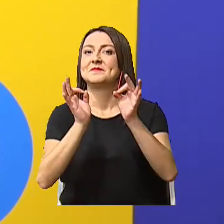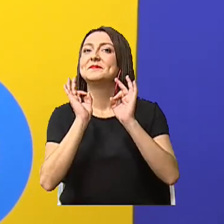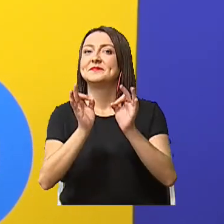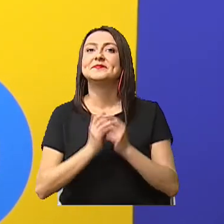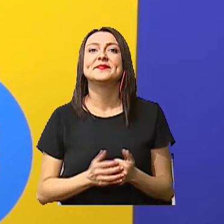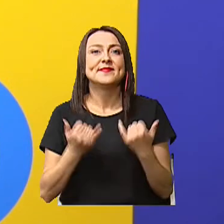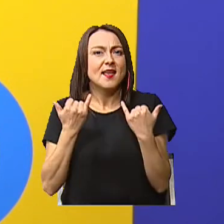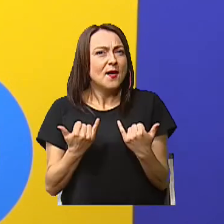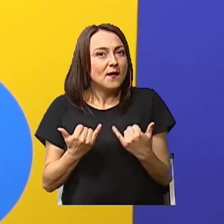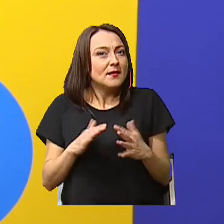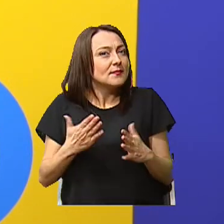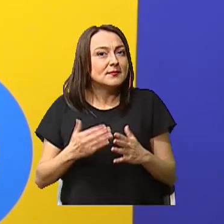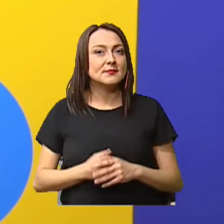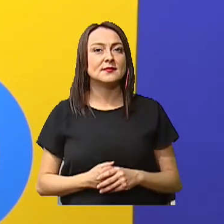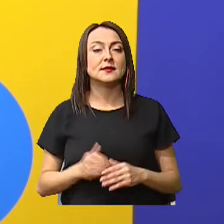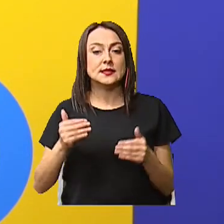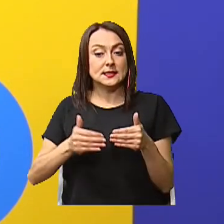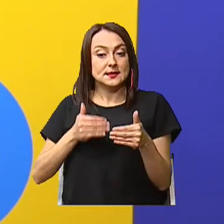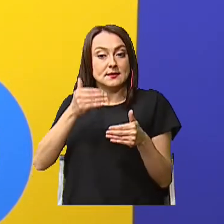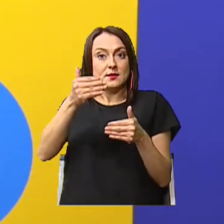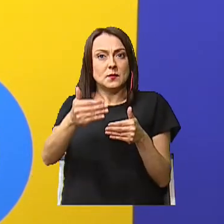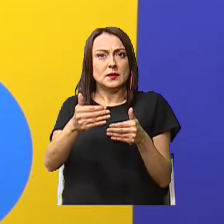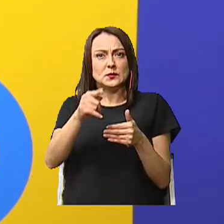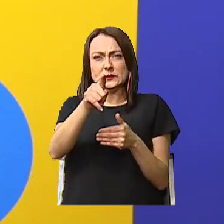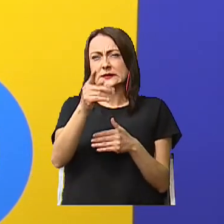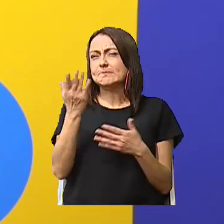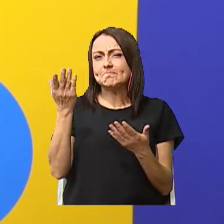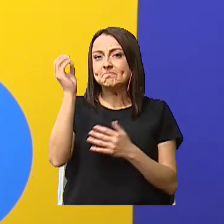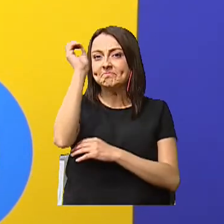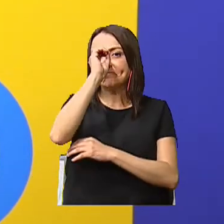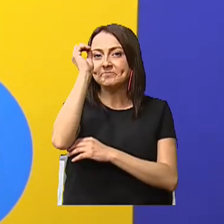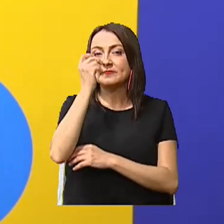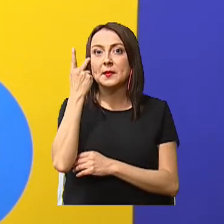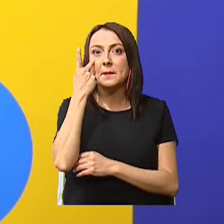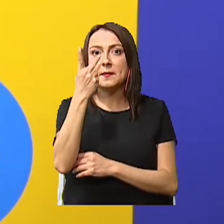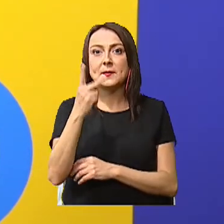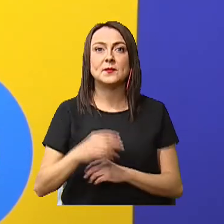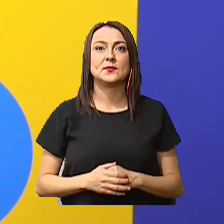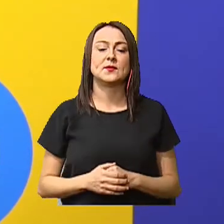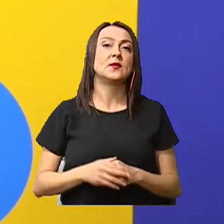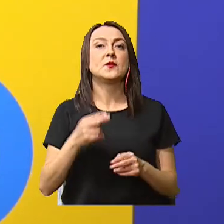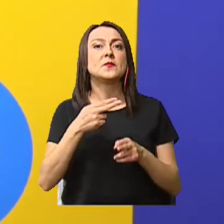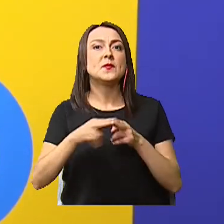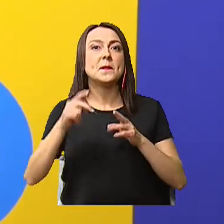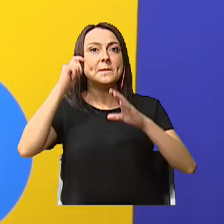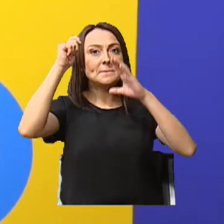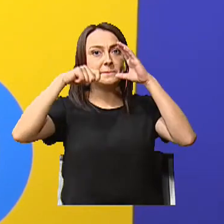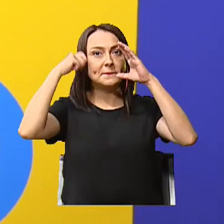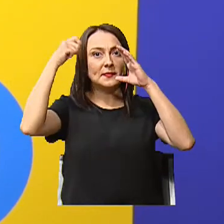Ahora sí Después ¿Qué les parece? Si vemos un pequeño video Lo compartimos